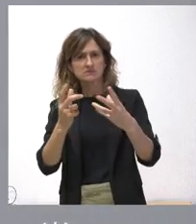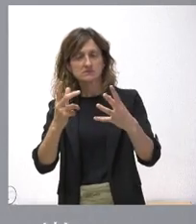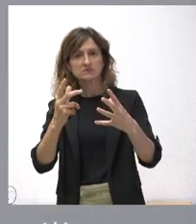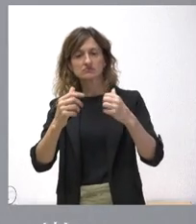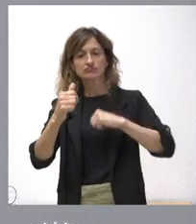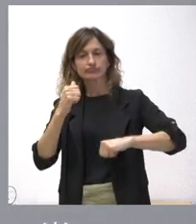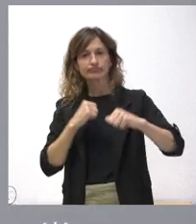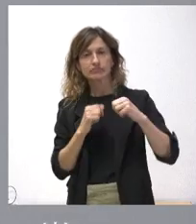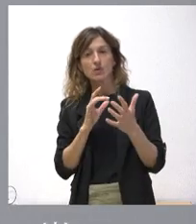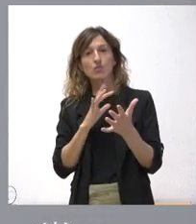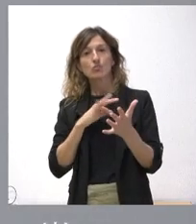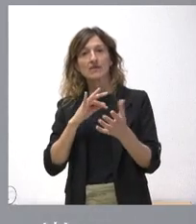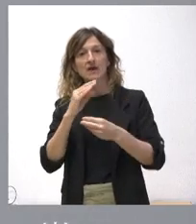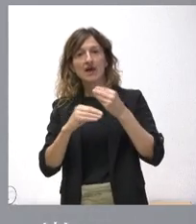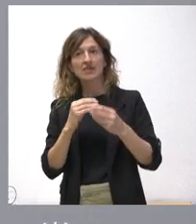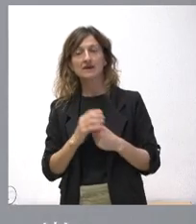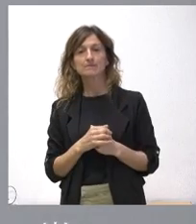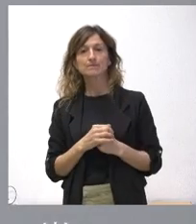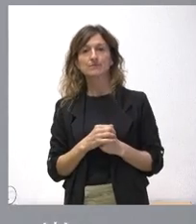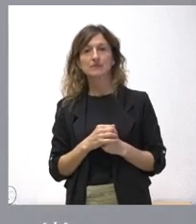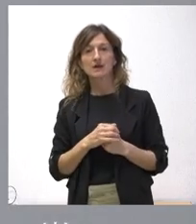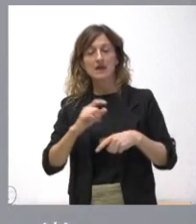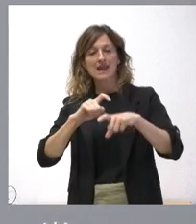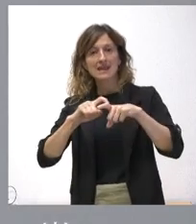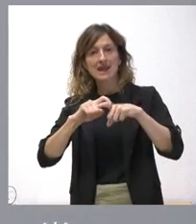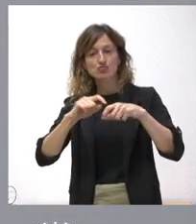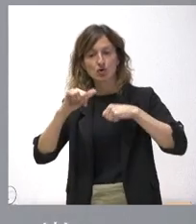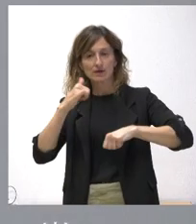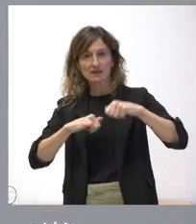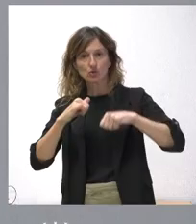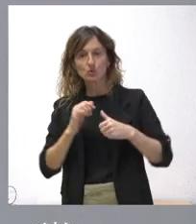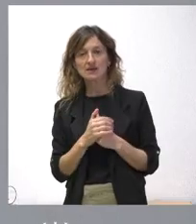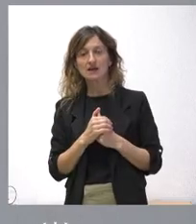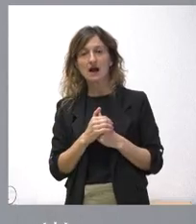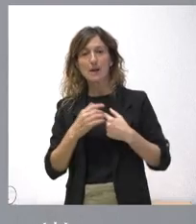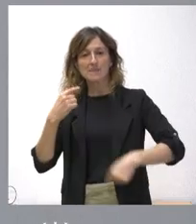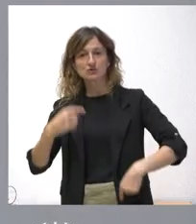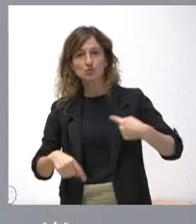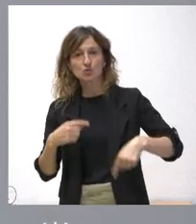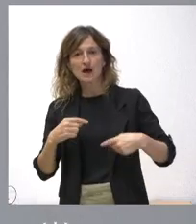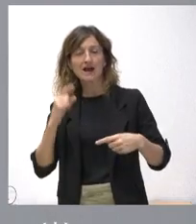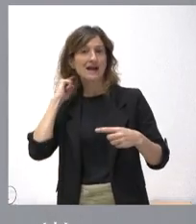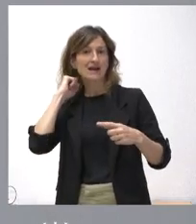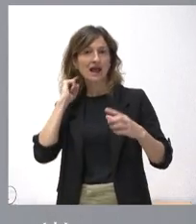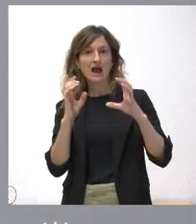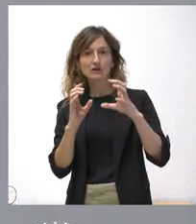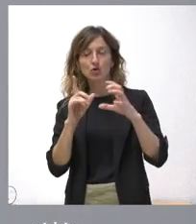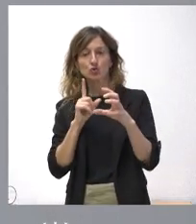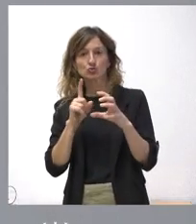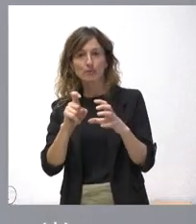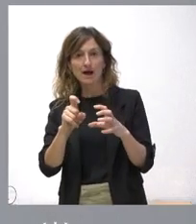quirúrgicas las que se pueden hacer con este procedimiento, neuroquirúrgicas, cirugía neurovascular, cirugía de base de cráneo, tumores